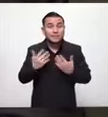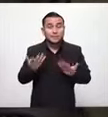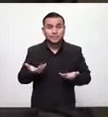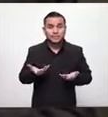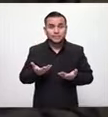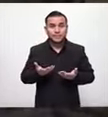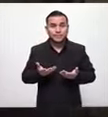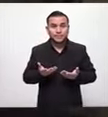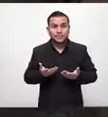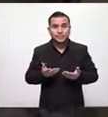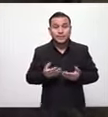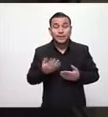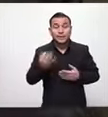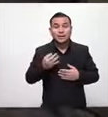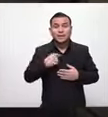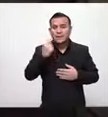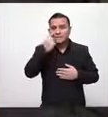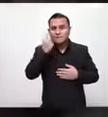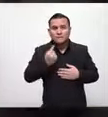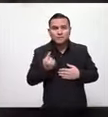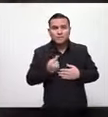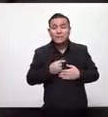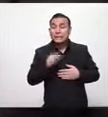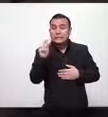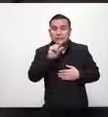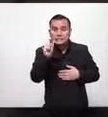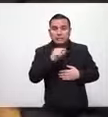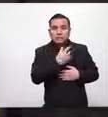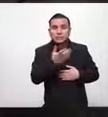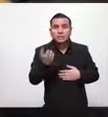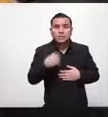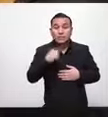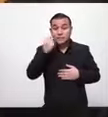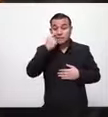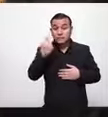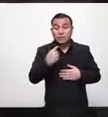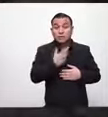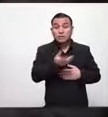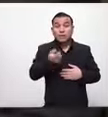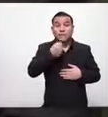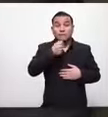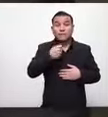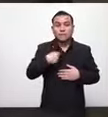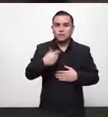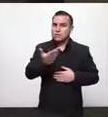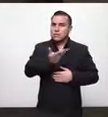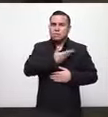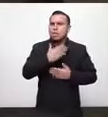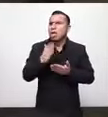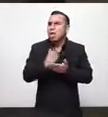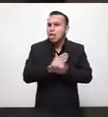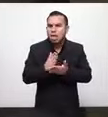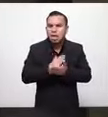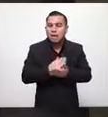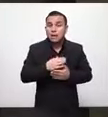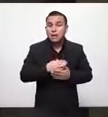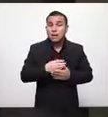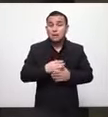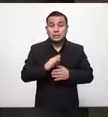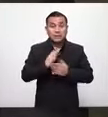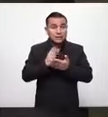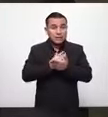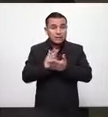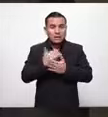uno como periodista se rebusca busca pide y trata de encontrar los datos no estoy culpando a nadie menos a los